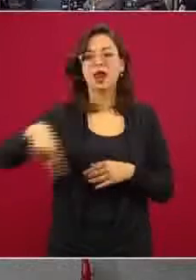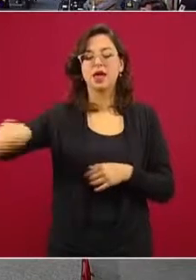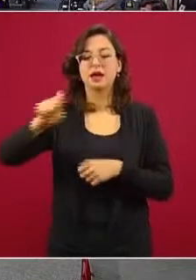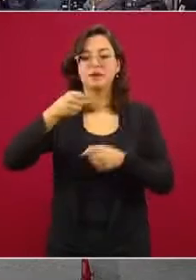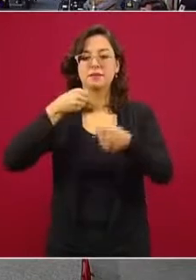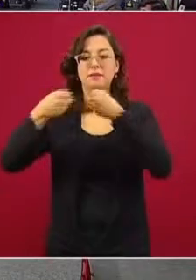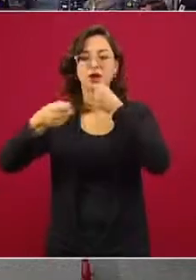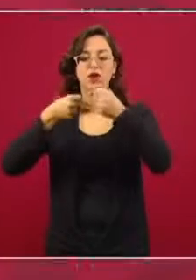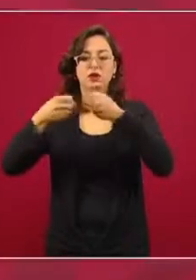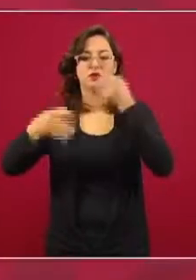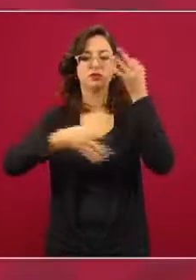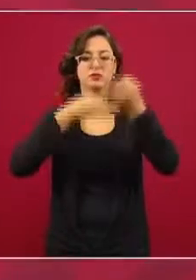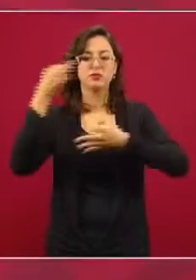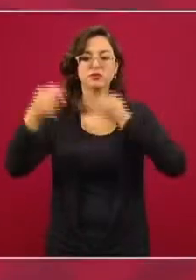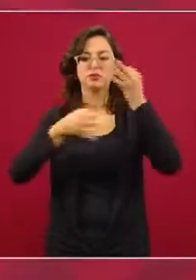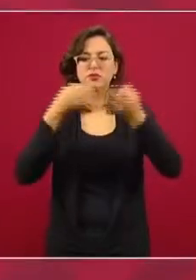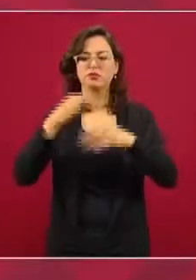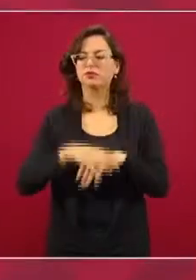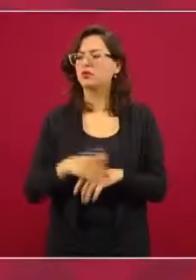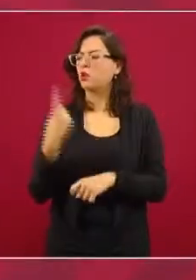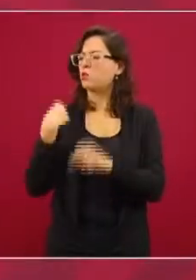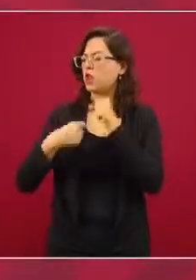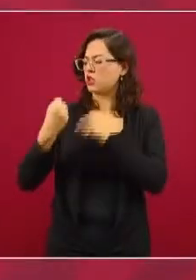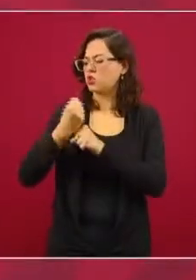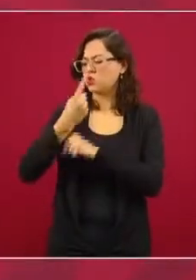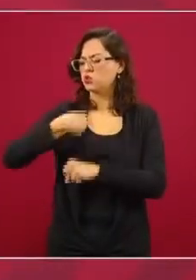¿Cuánto destinamos nosotros el año pasado?